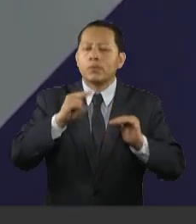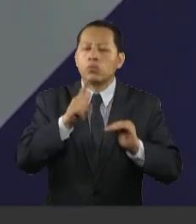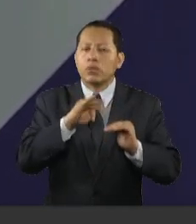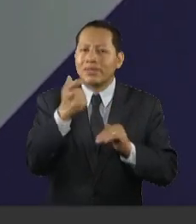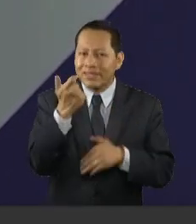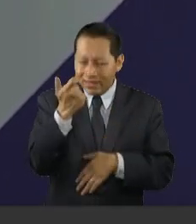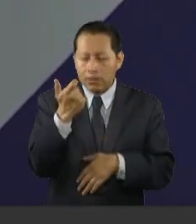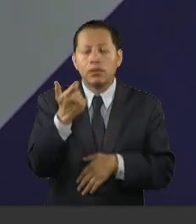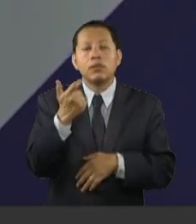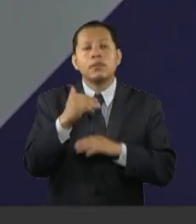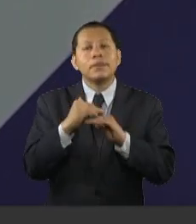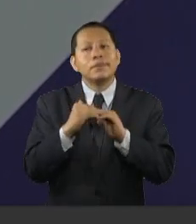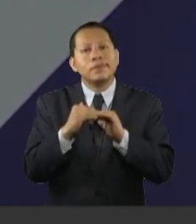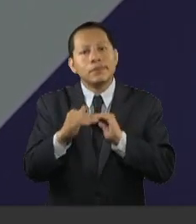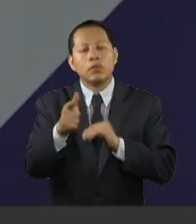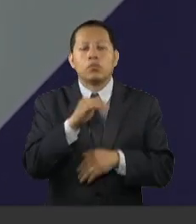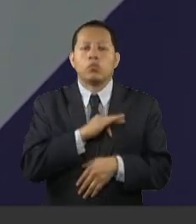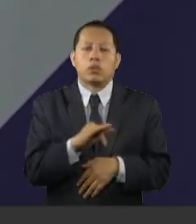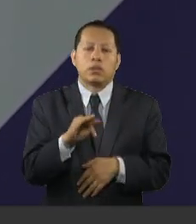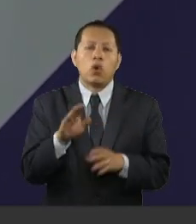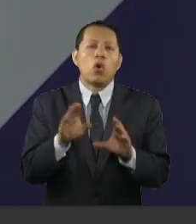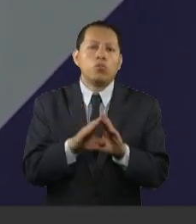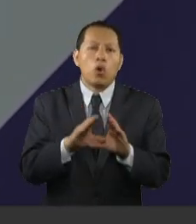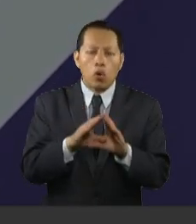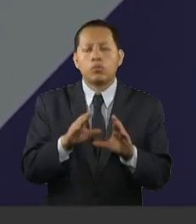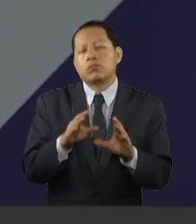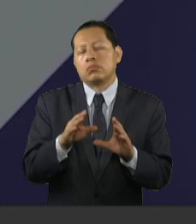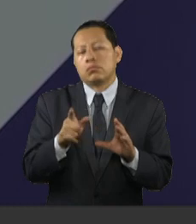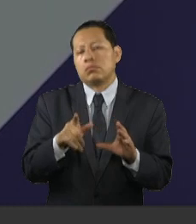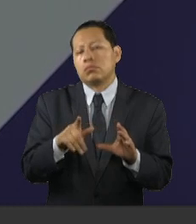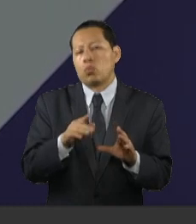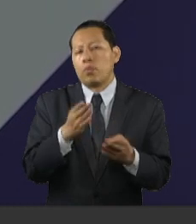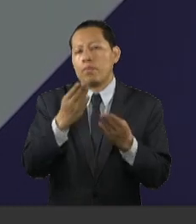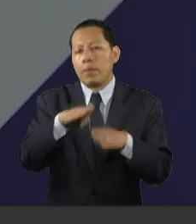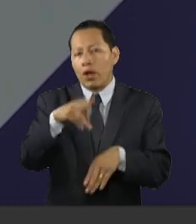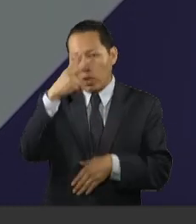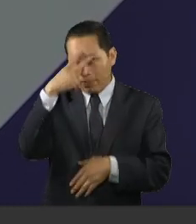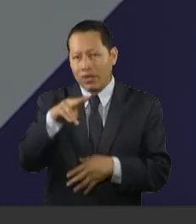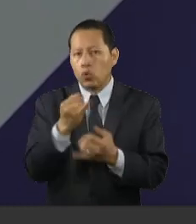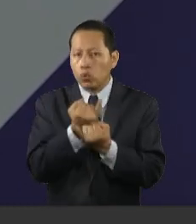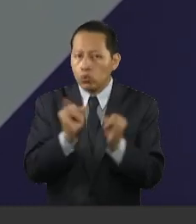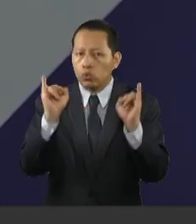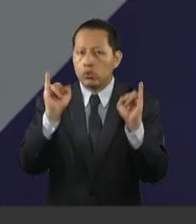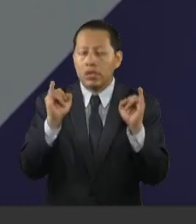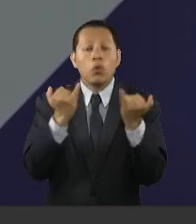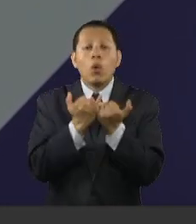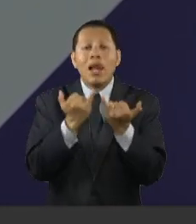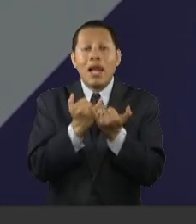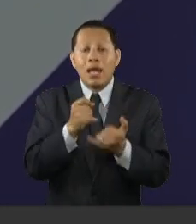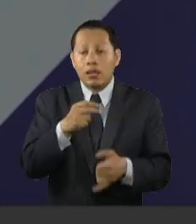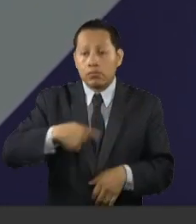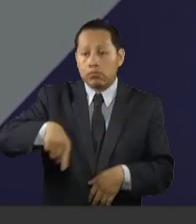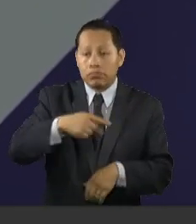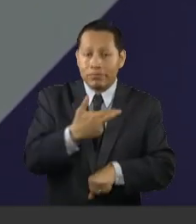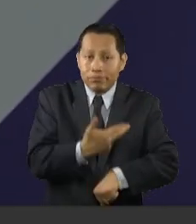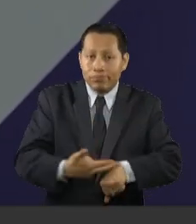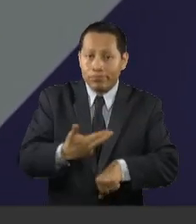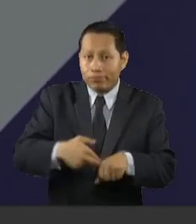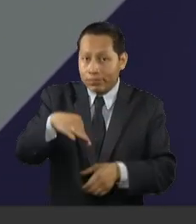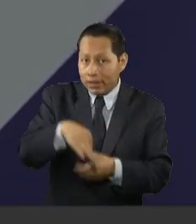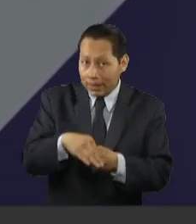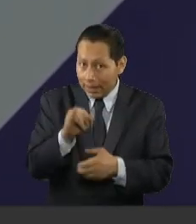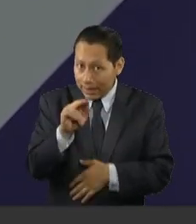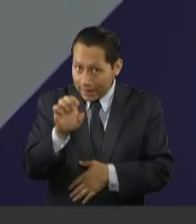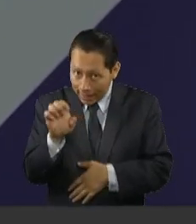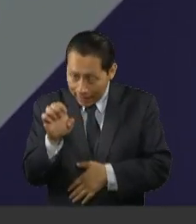sin la autonomía del Banco de México o la credibilidad en nuestras elecciones, si no fuera el INE